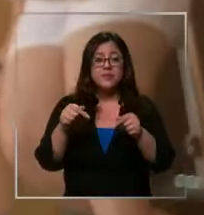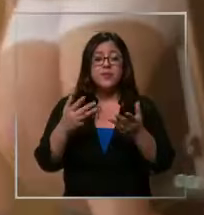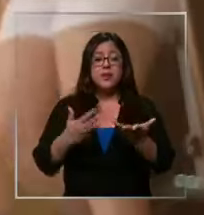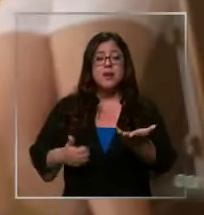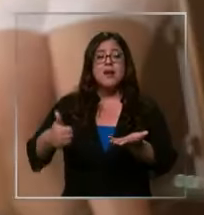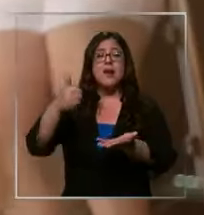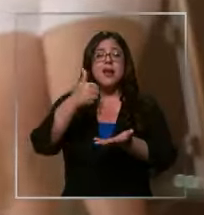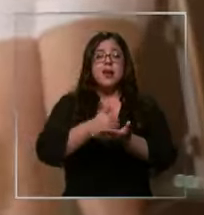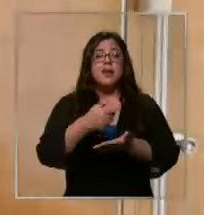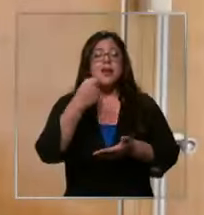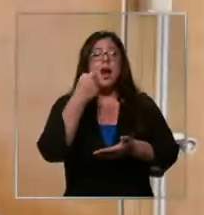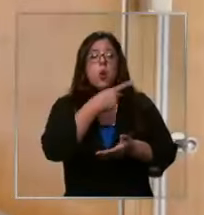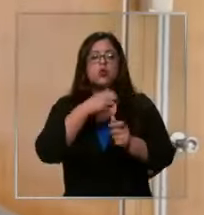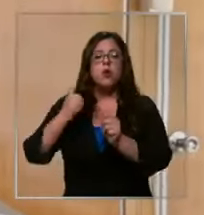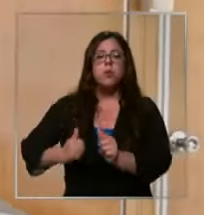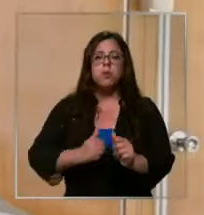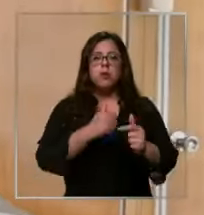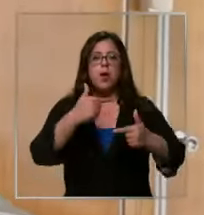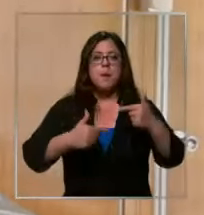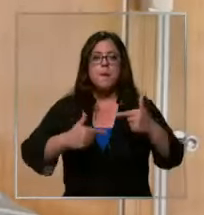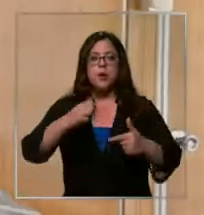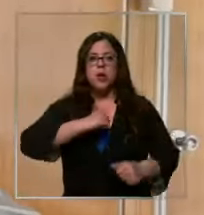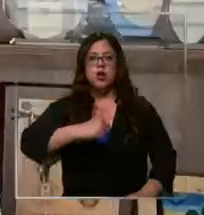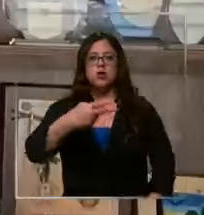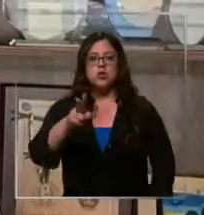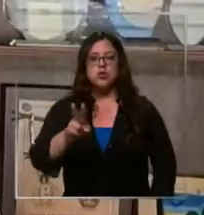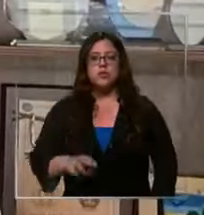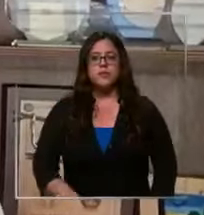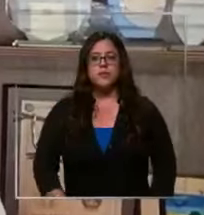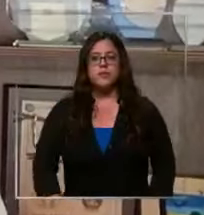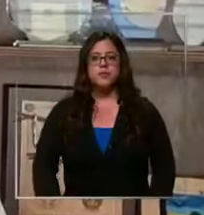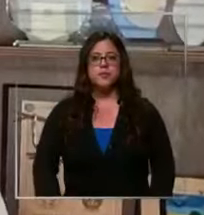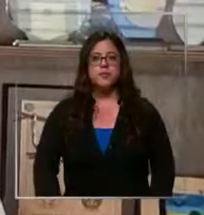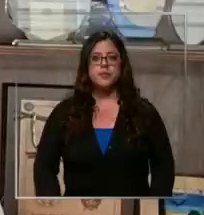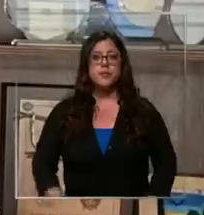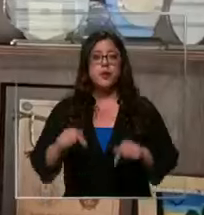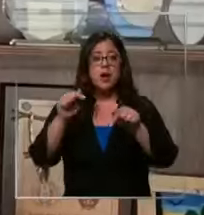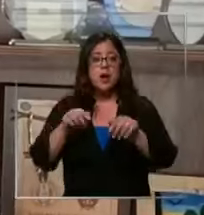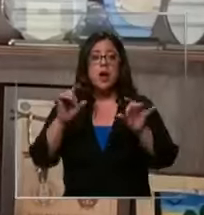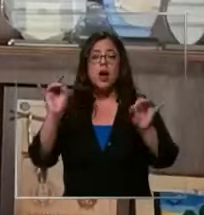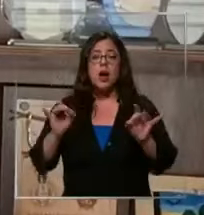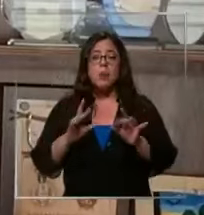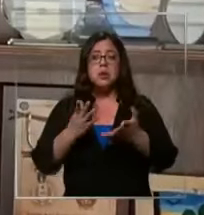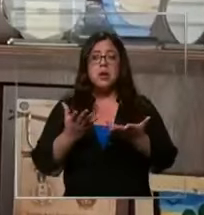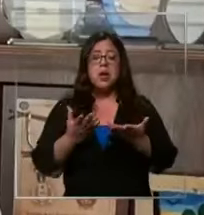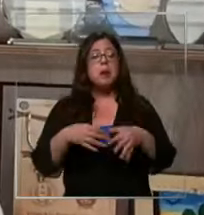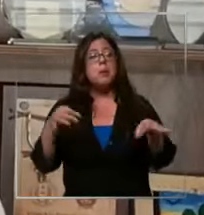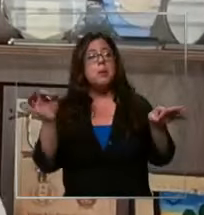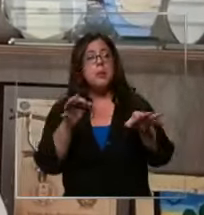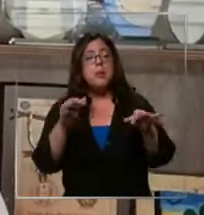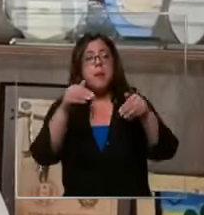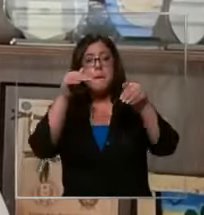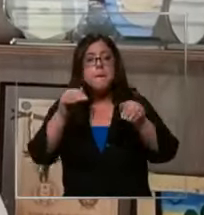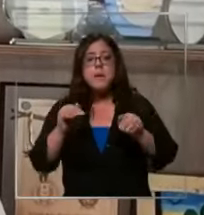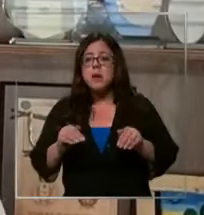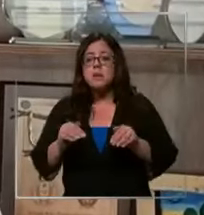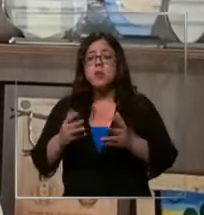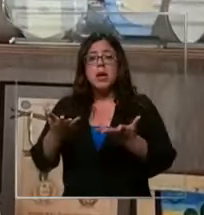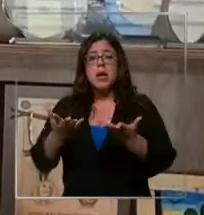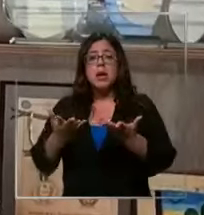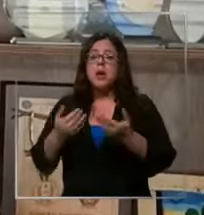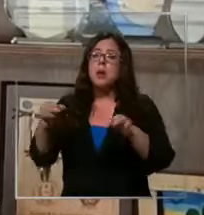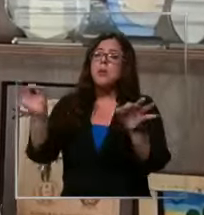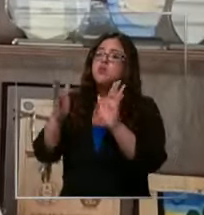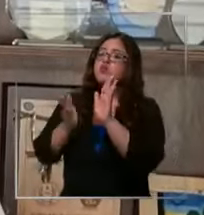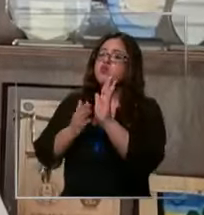el alcalde acusa persecución política en su contra. Será la oportunidad para exponer, como cualquier ciudadano, nuestros argumentos